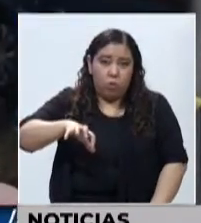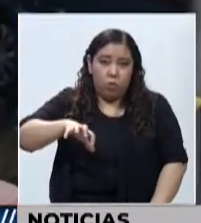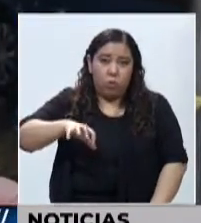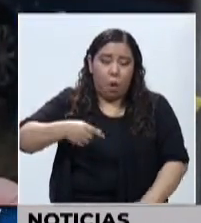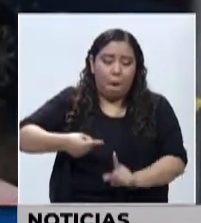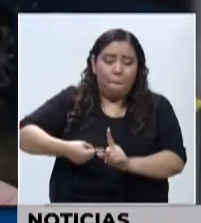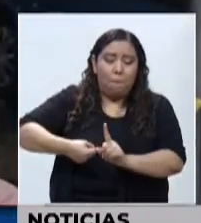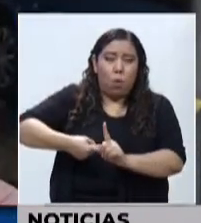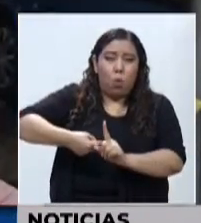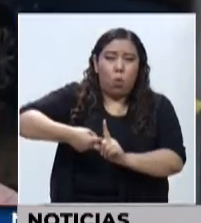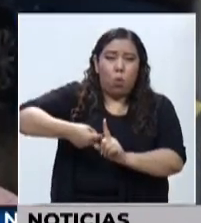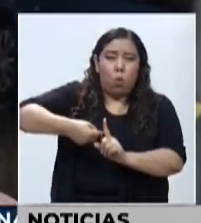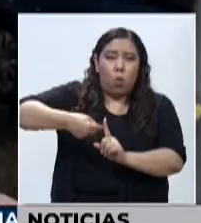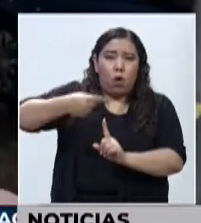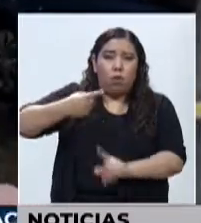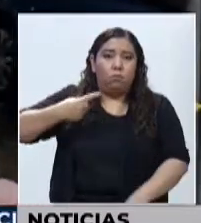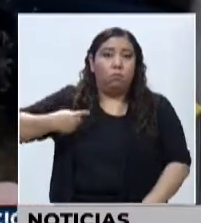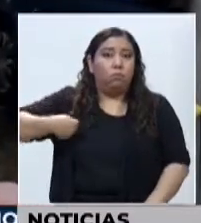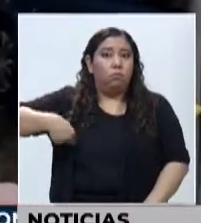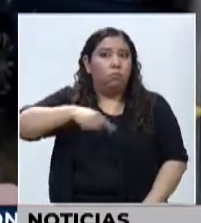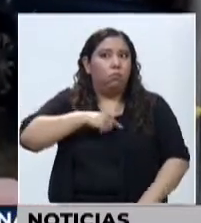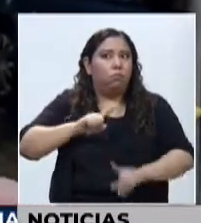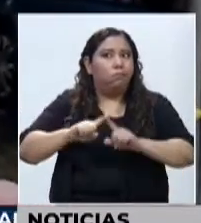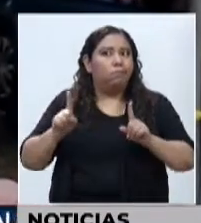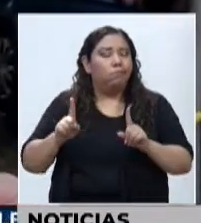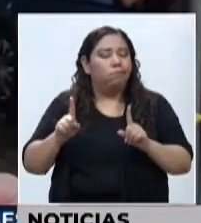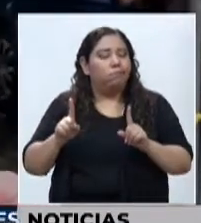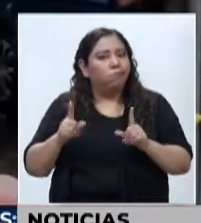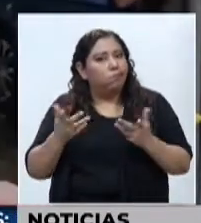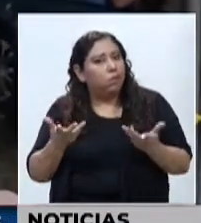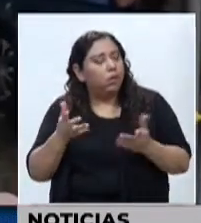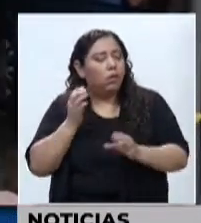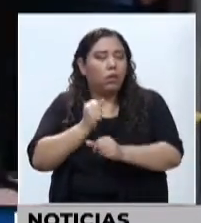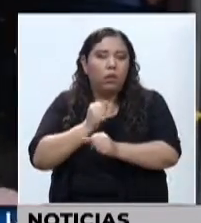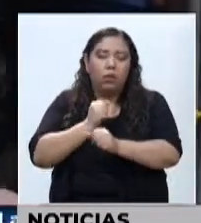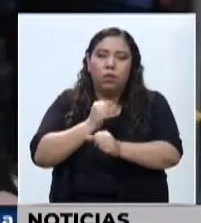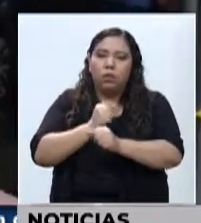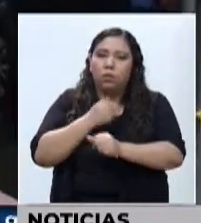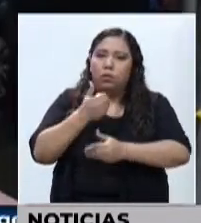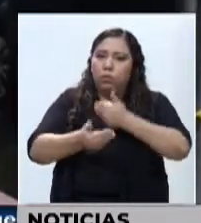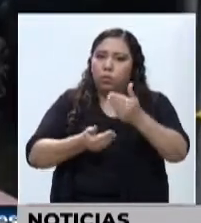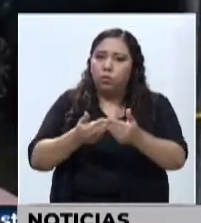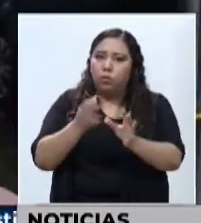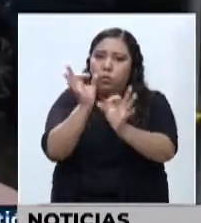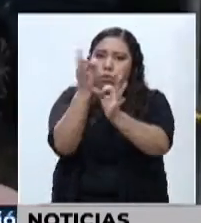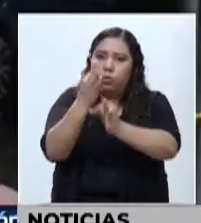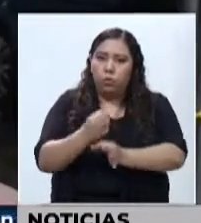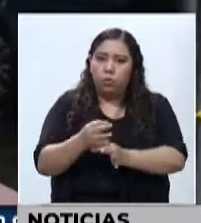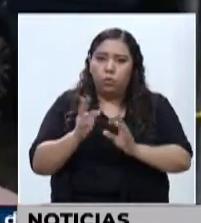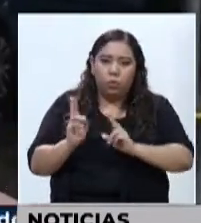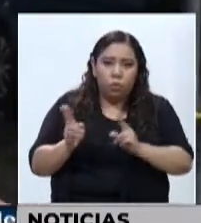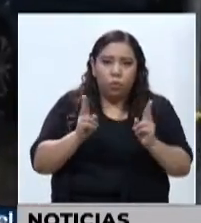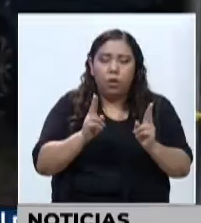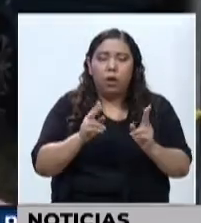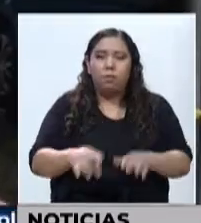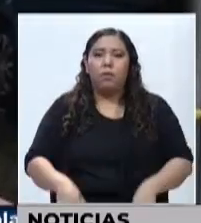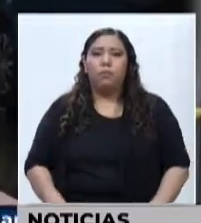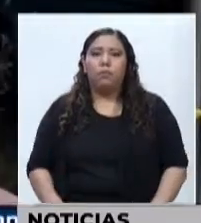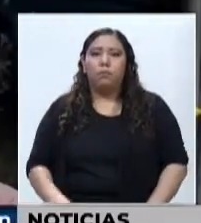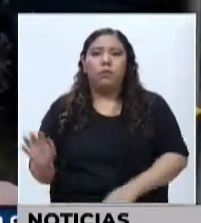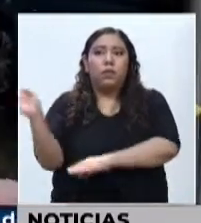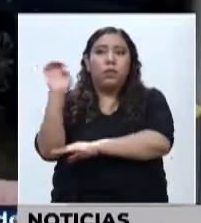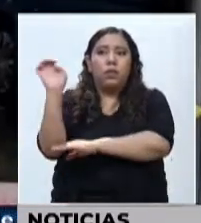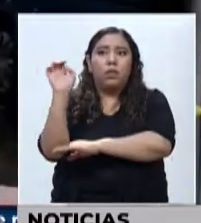Por ello, hemos acelerado los trabajos de reparación, de las reparaciones de emergencia que se están haciendo en los bordos que fueron dañados